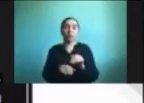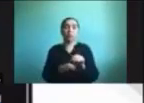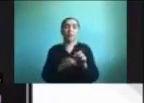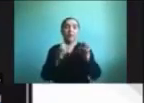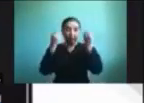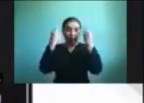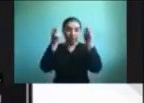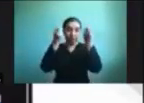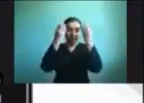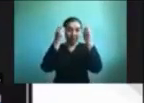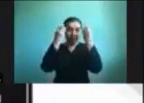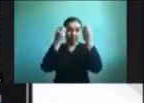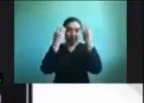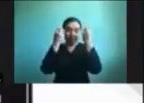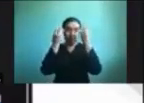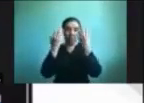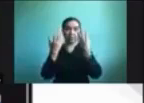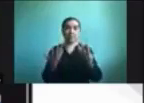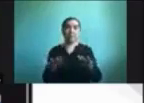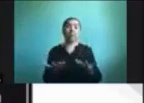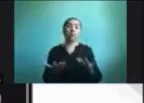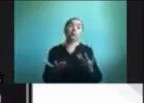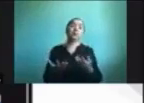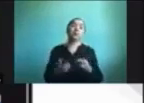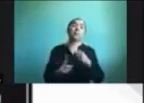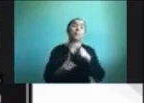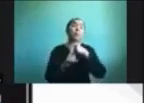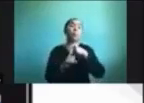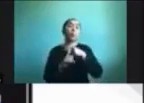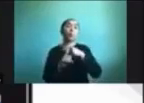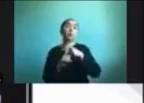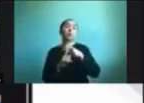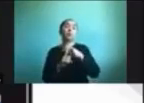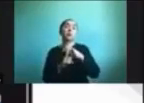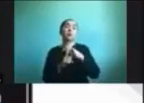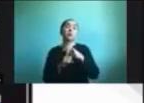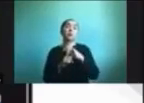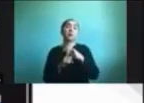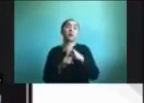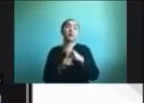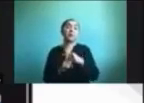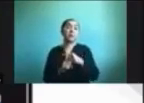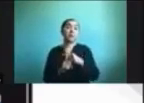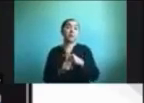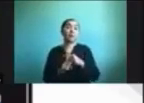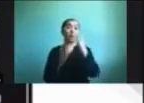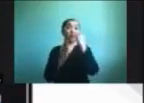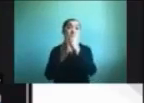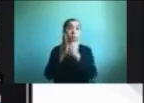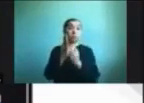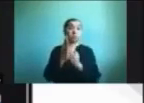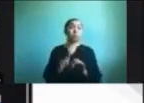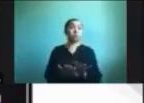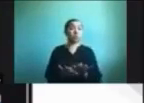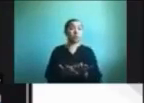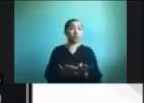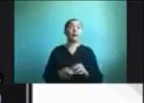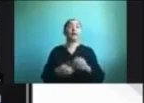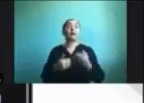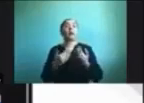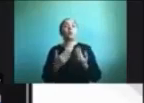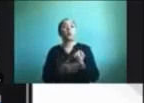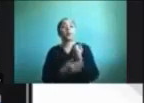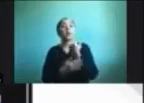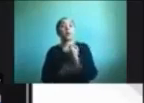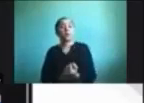y la el beneficio que pueden tener estas estos softwares es que además pueden servir para pasar